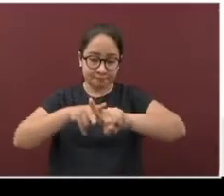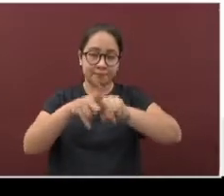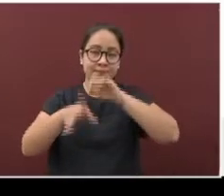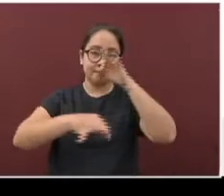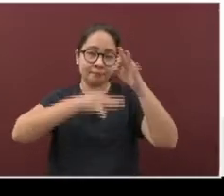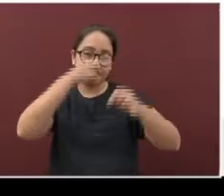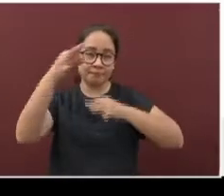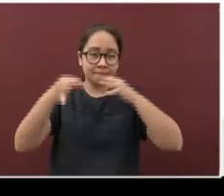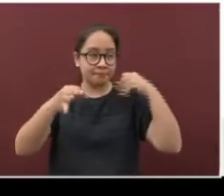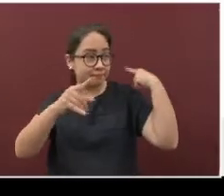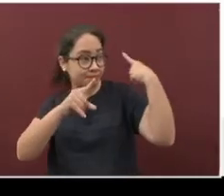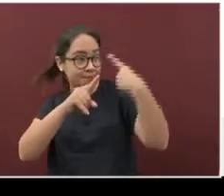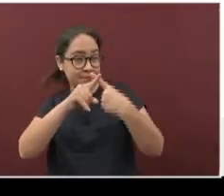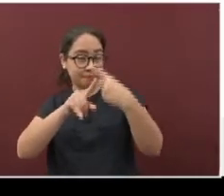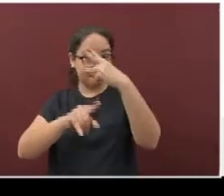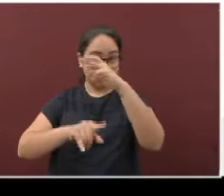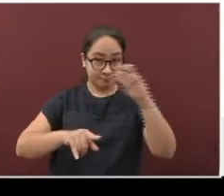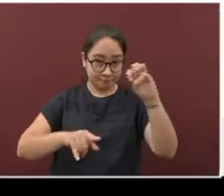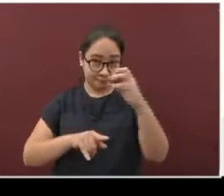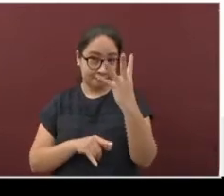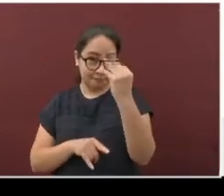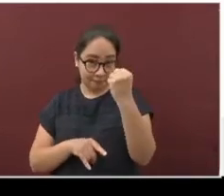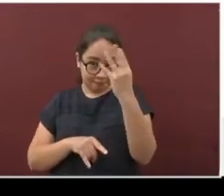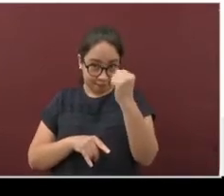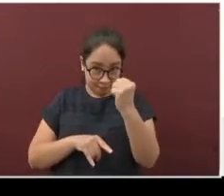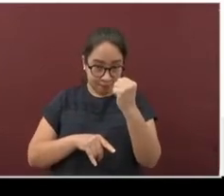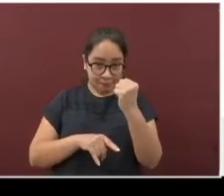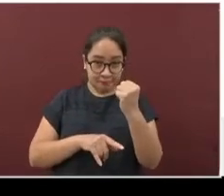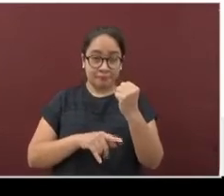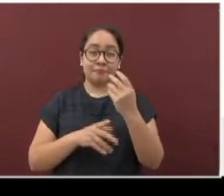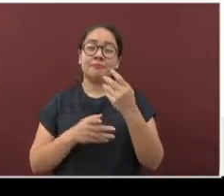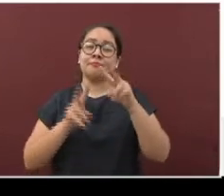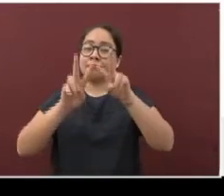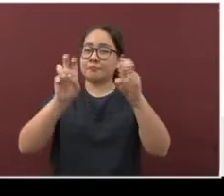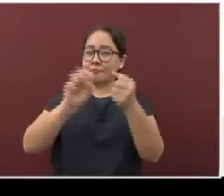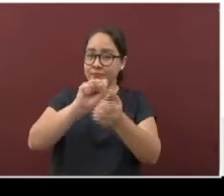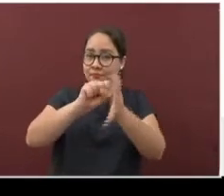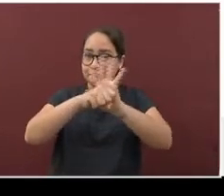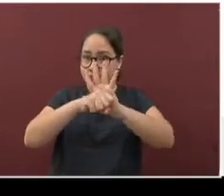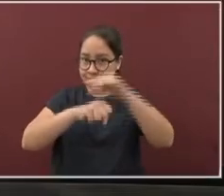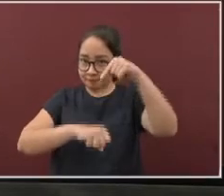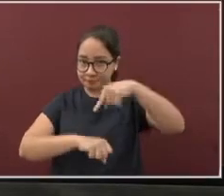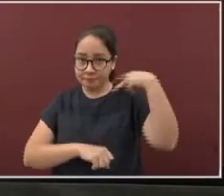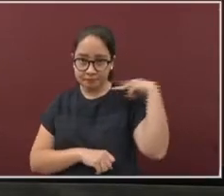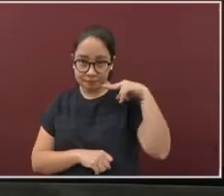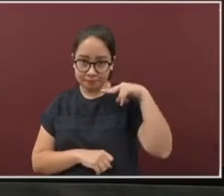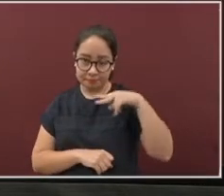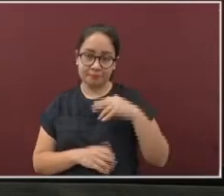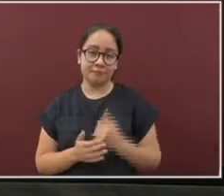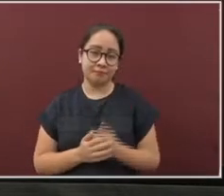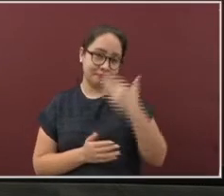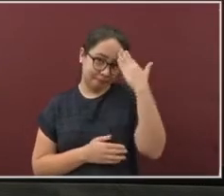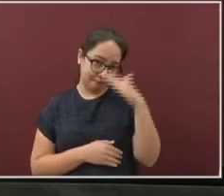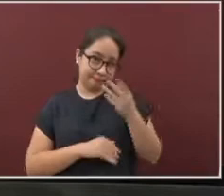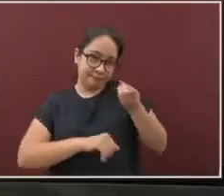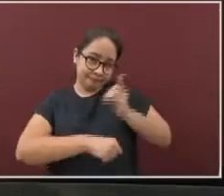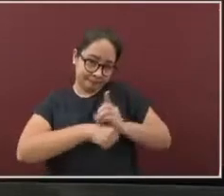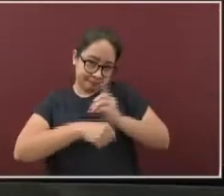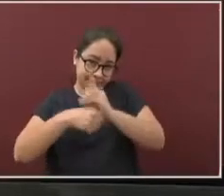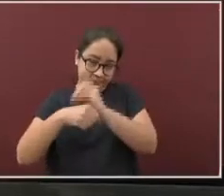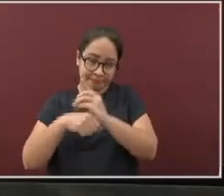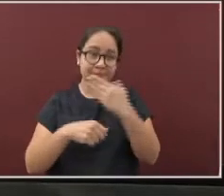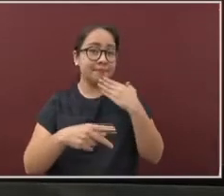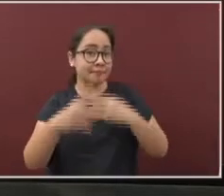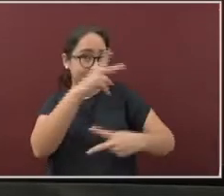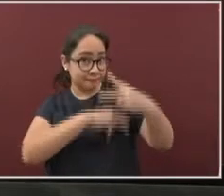309 de la actualización del coronavirus en la entidad. Así que como cada noche doy la bienvenida a